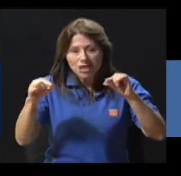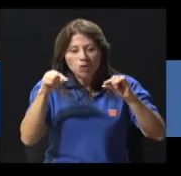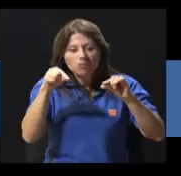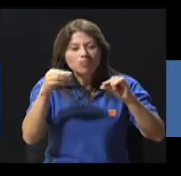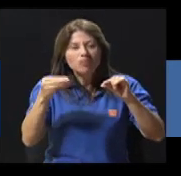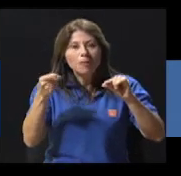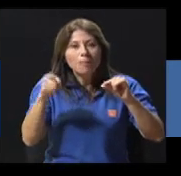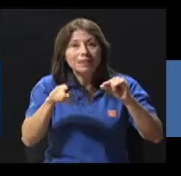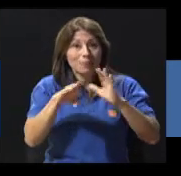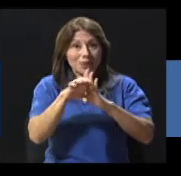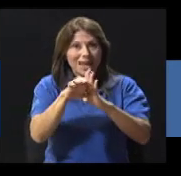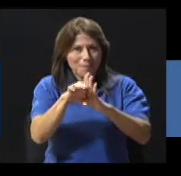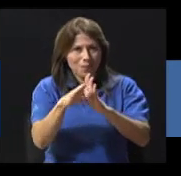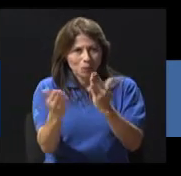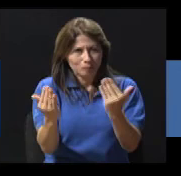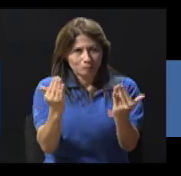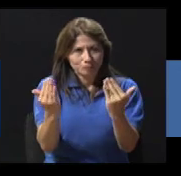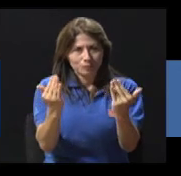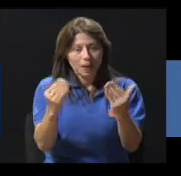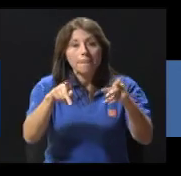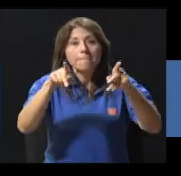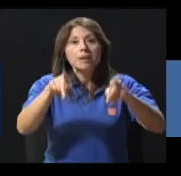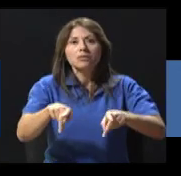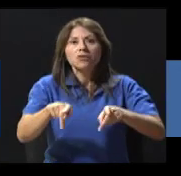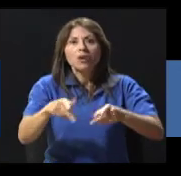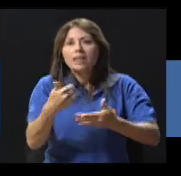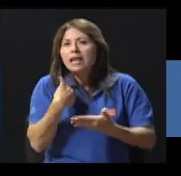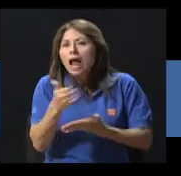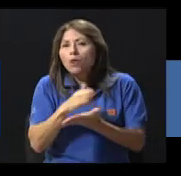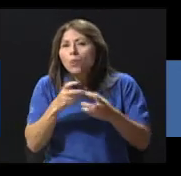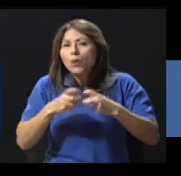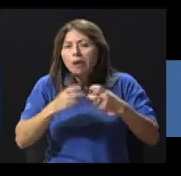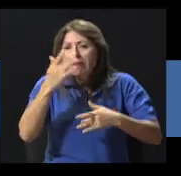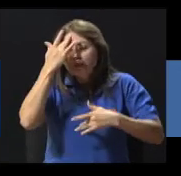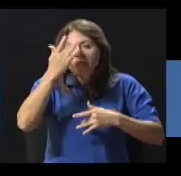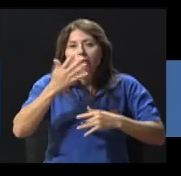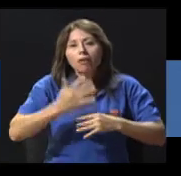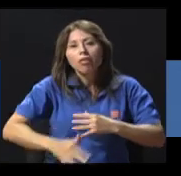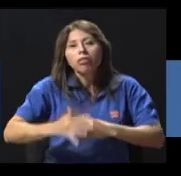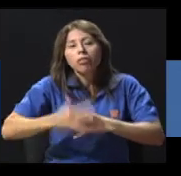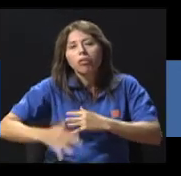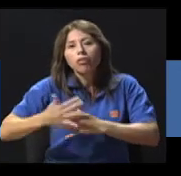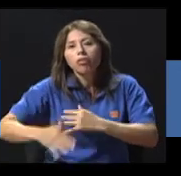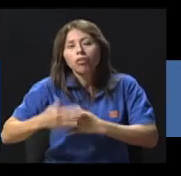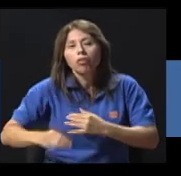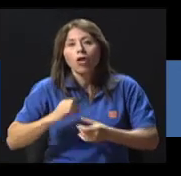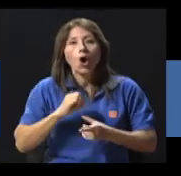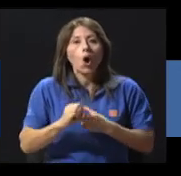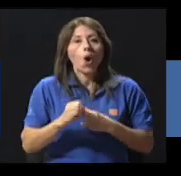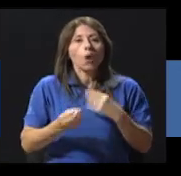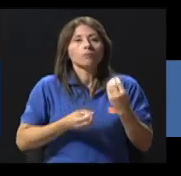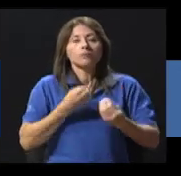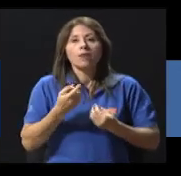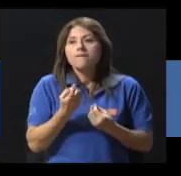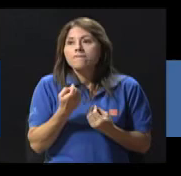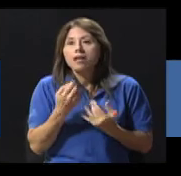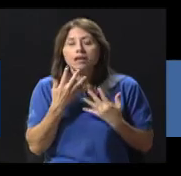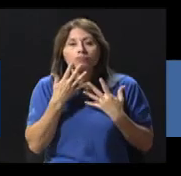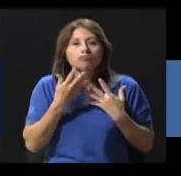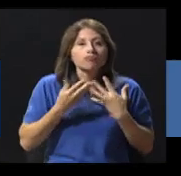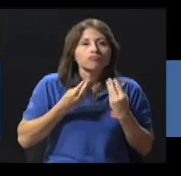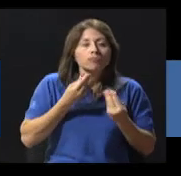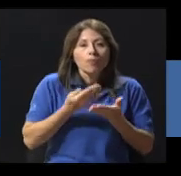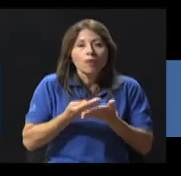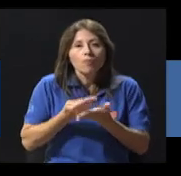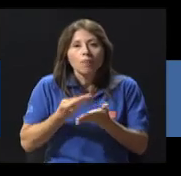por ejemplo, si alguien tiene un sangrado, una hemorragia o tiene una gran deshidratación eso disminuye el volumen sanguíneo dentro de las